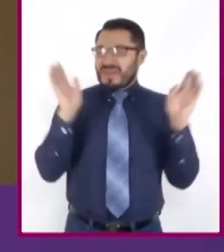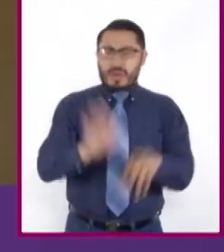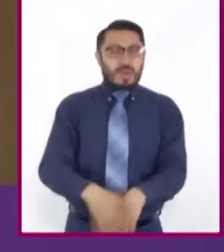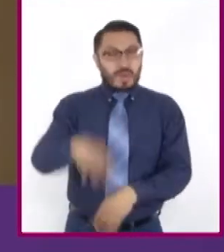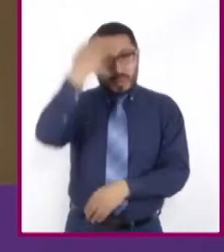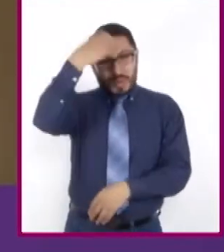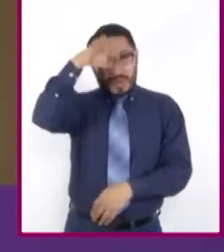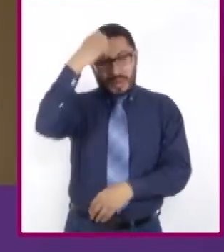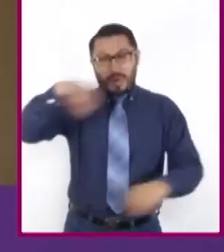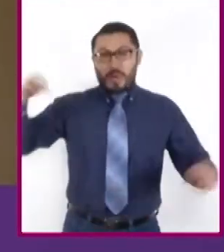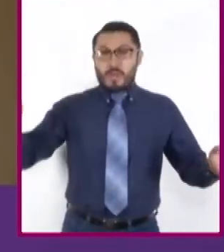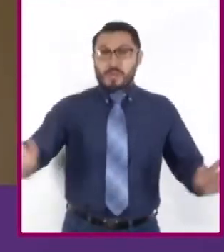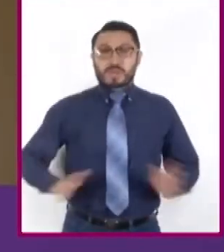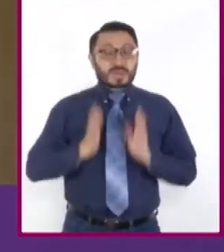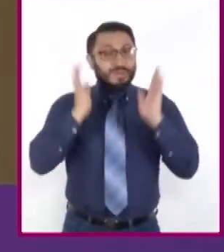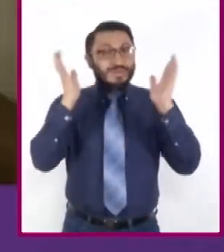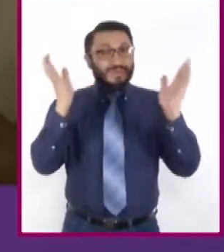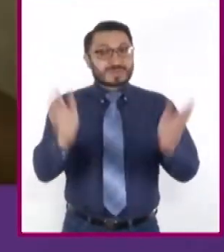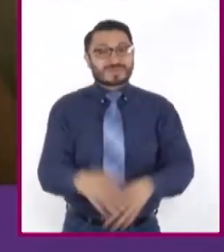experiencia maravillosa.